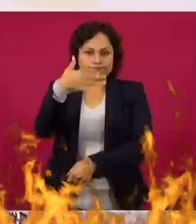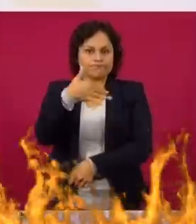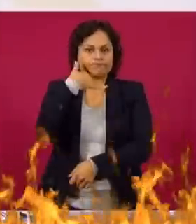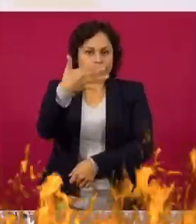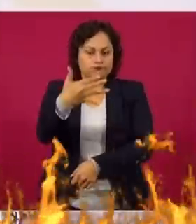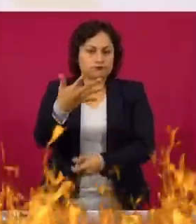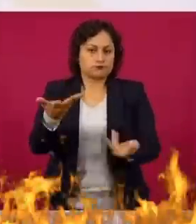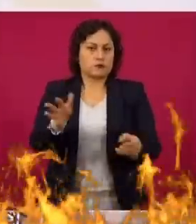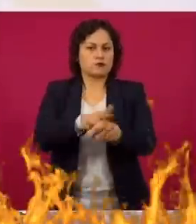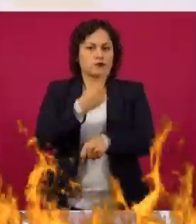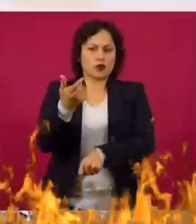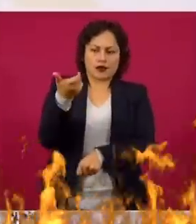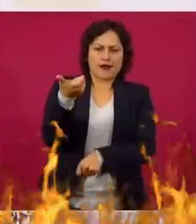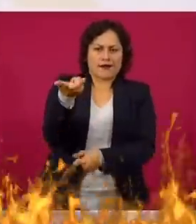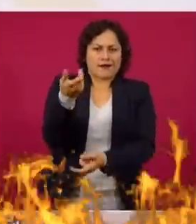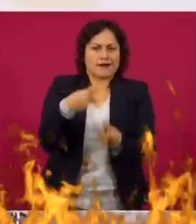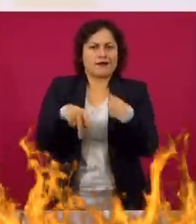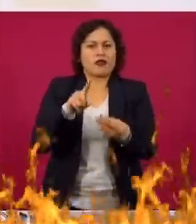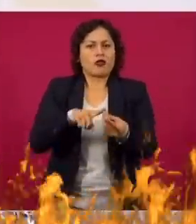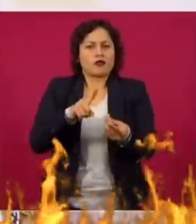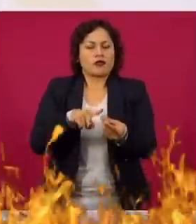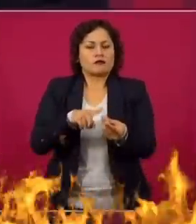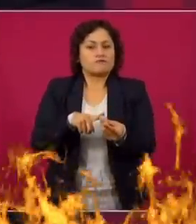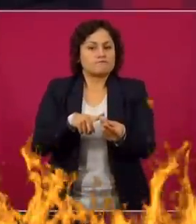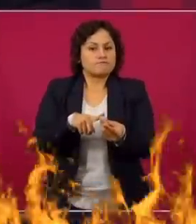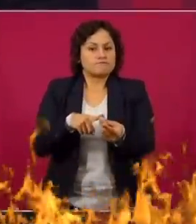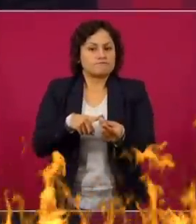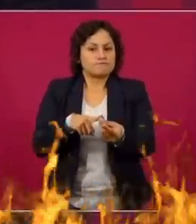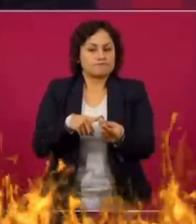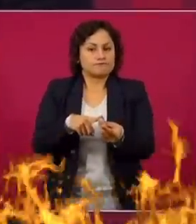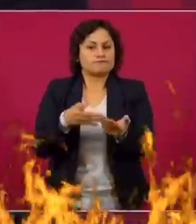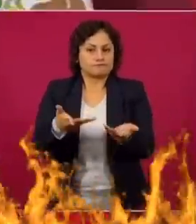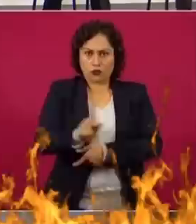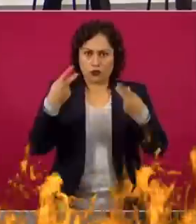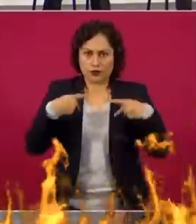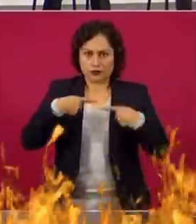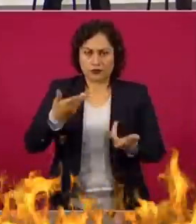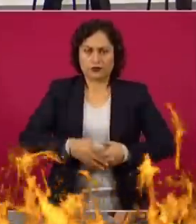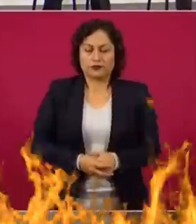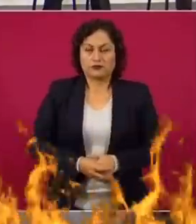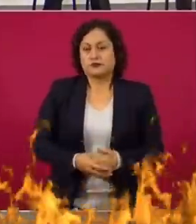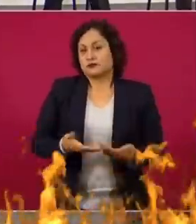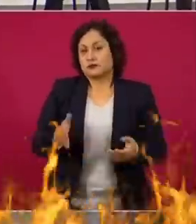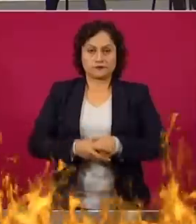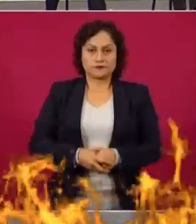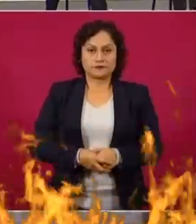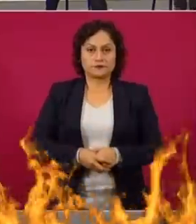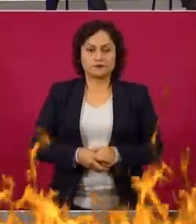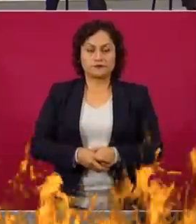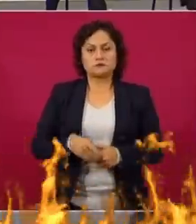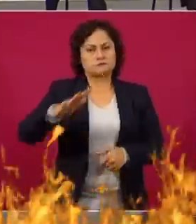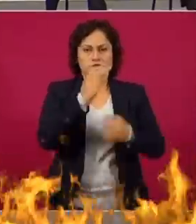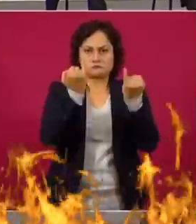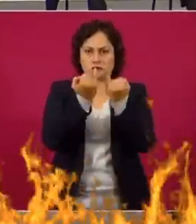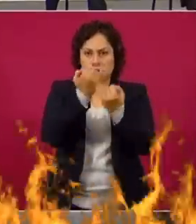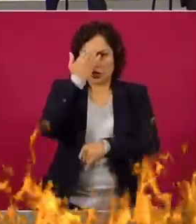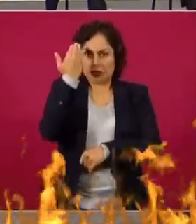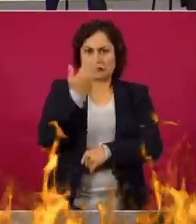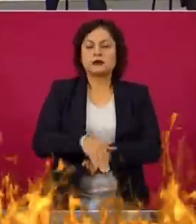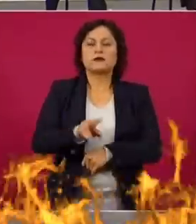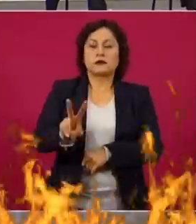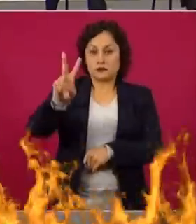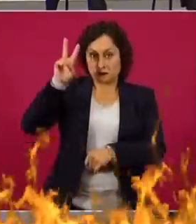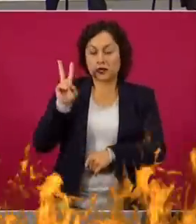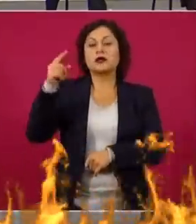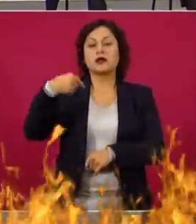porque todo ese dinero proviene, se origina en el erario. Mandé esta carta ayer. Como es de dominio público, el viernes pasado